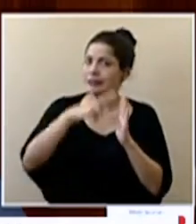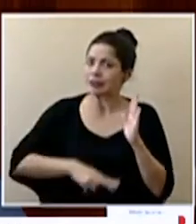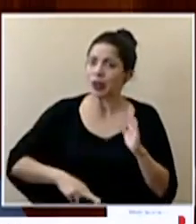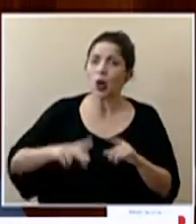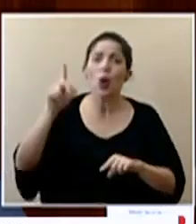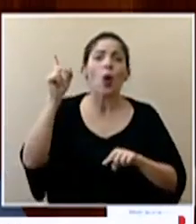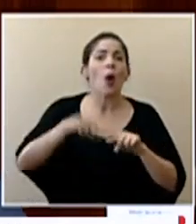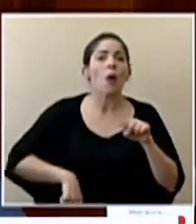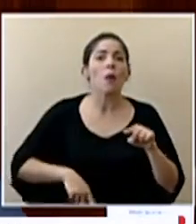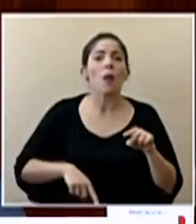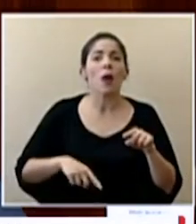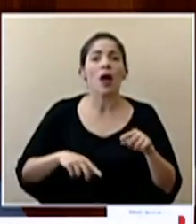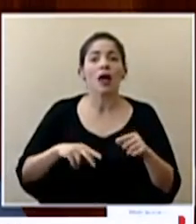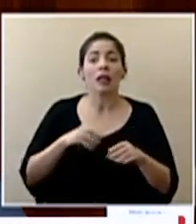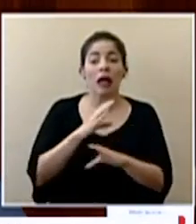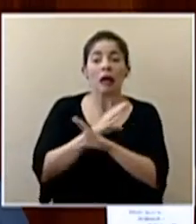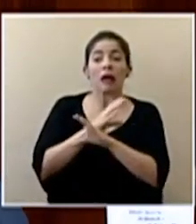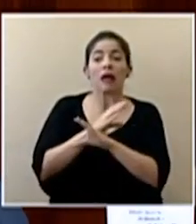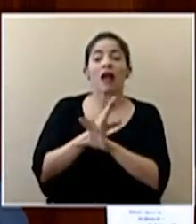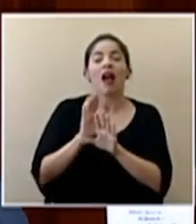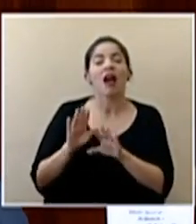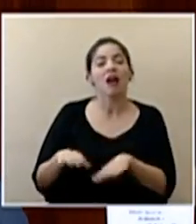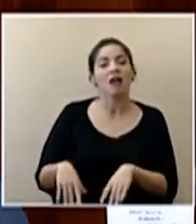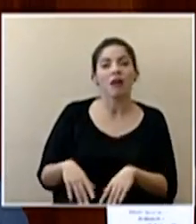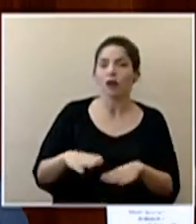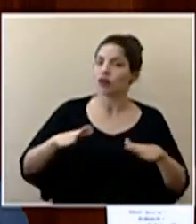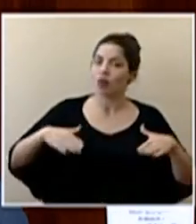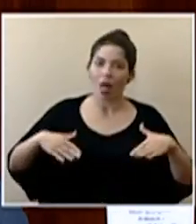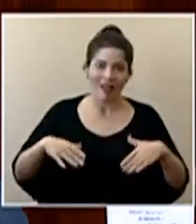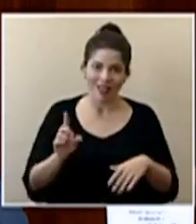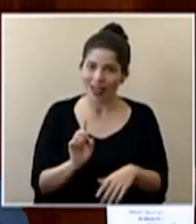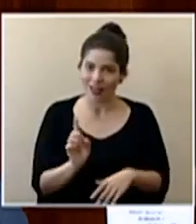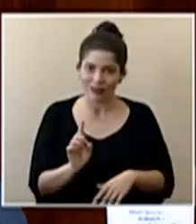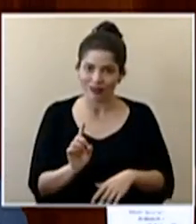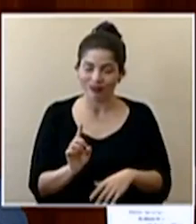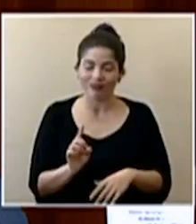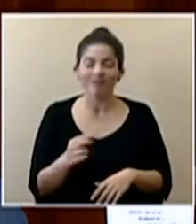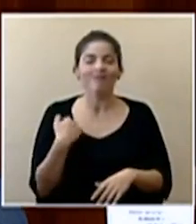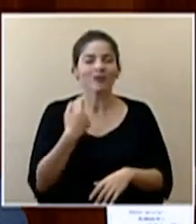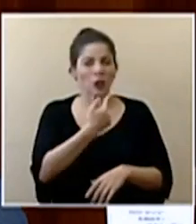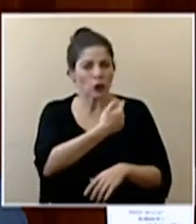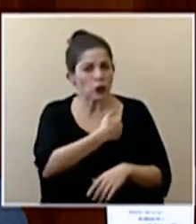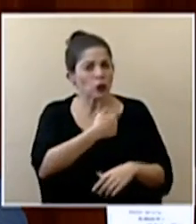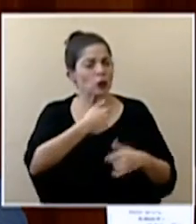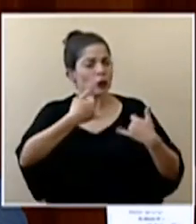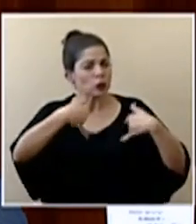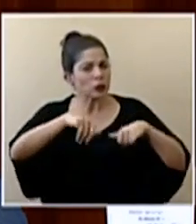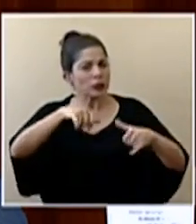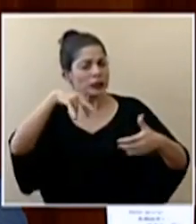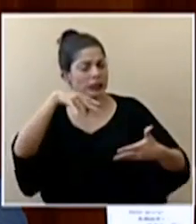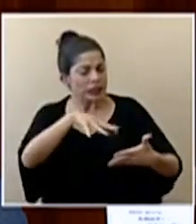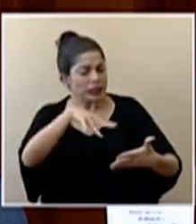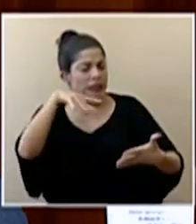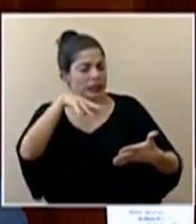podemos bajar la guardia, no todavía. Nosotros hacemos los estudios